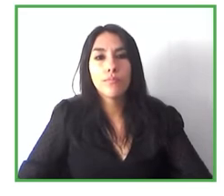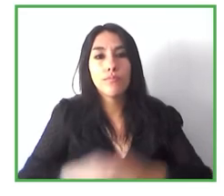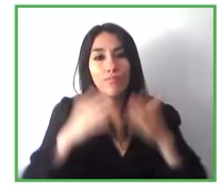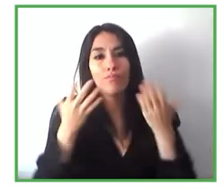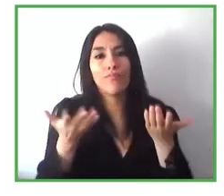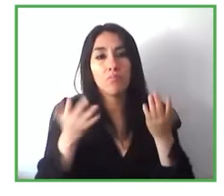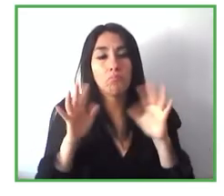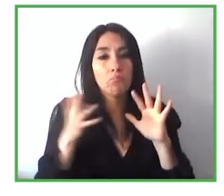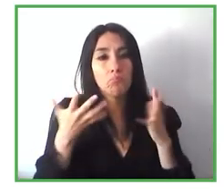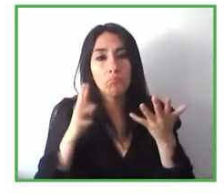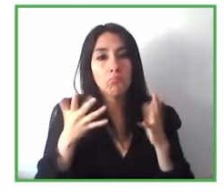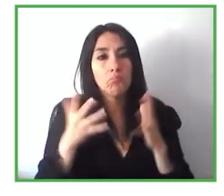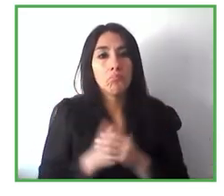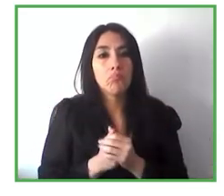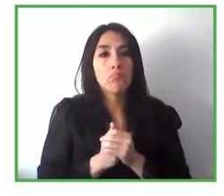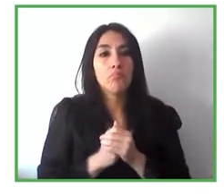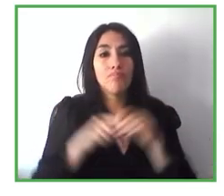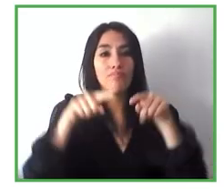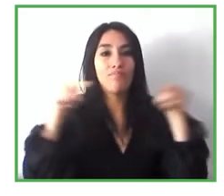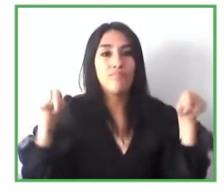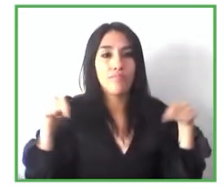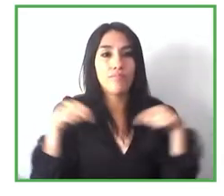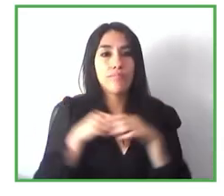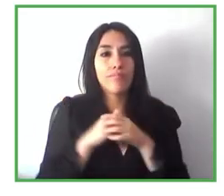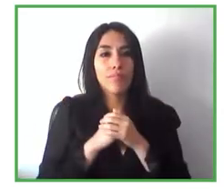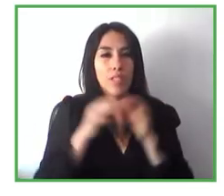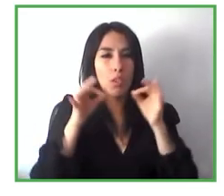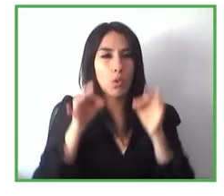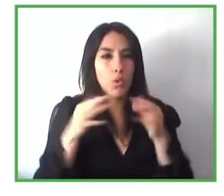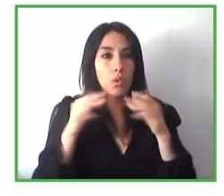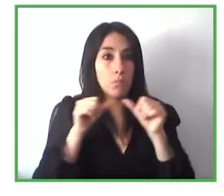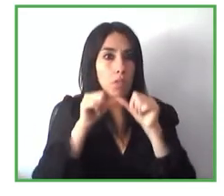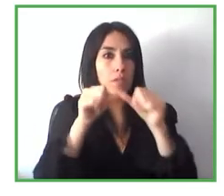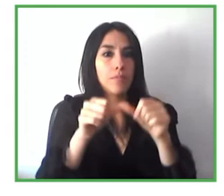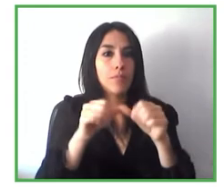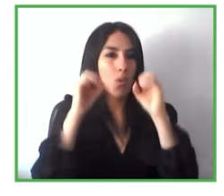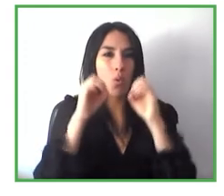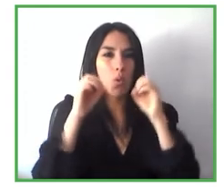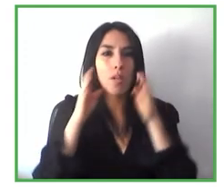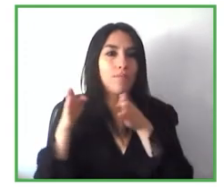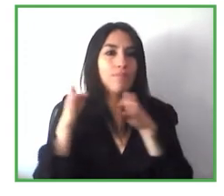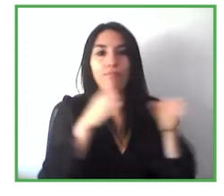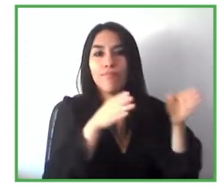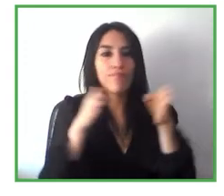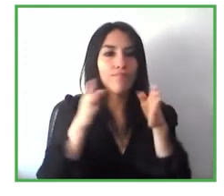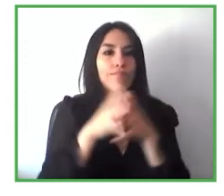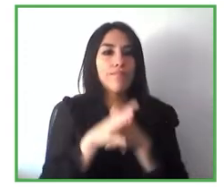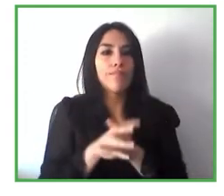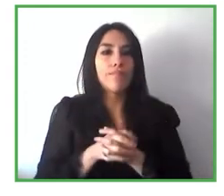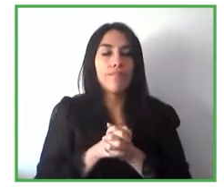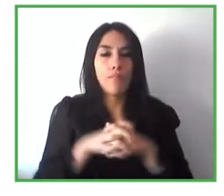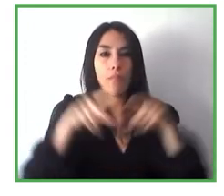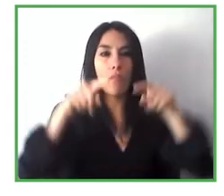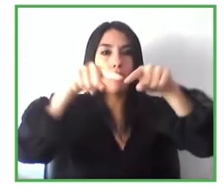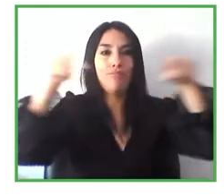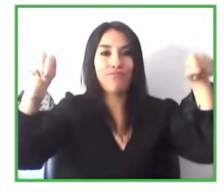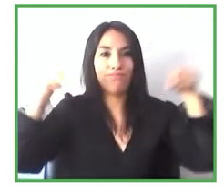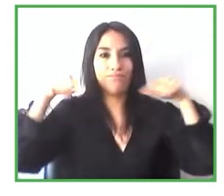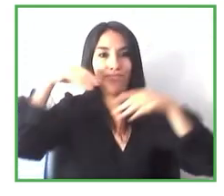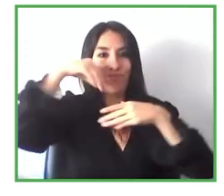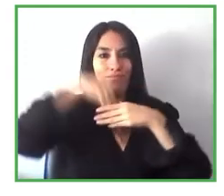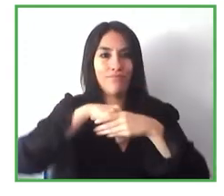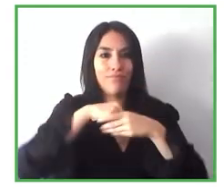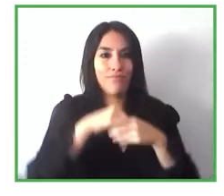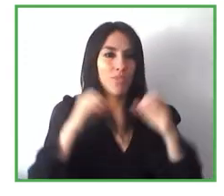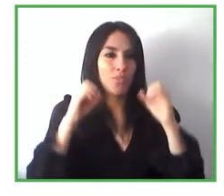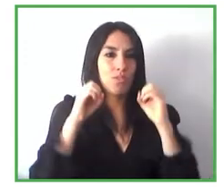establecida o constante no hablamos de una vía pública ¿no? por lo tanto un usuario con discapacidad visual saca el móvil mira alrededor